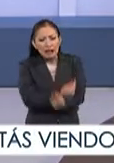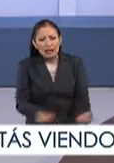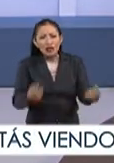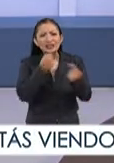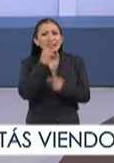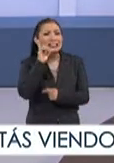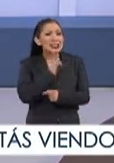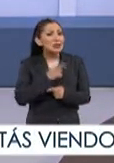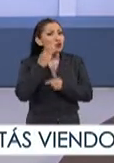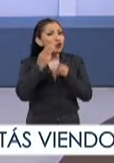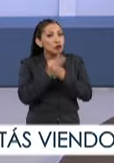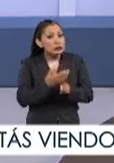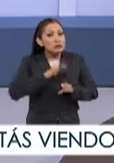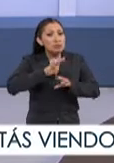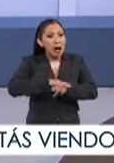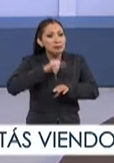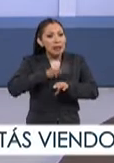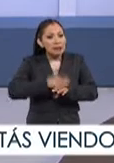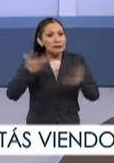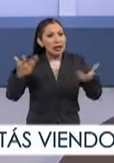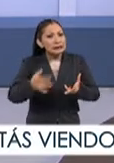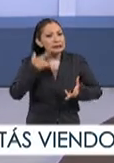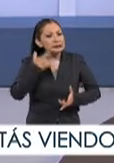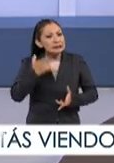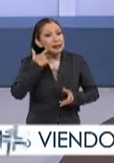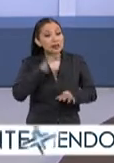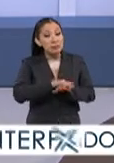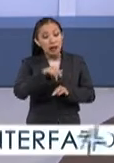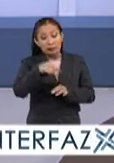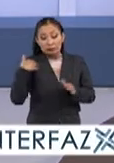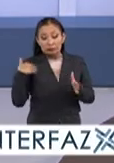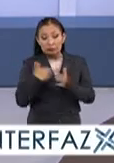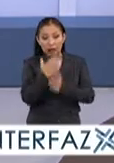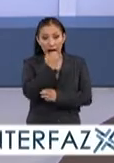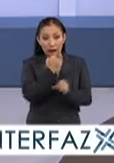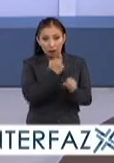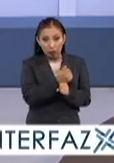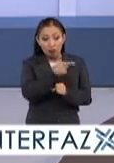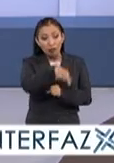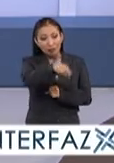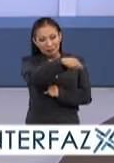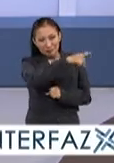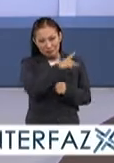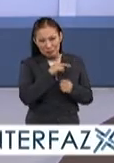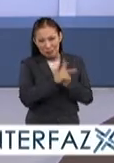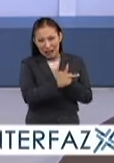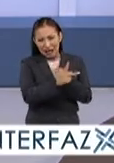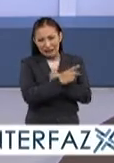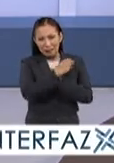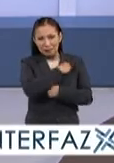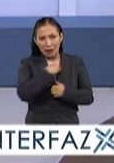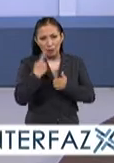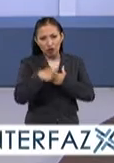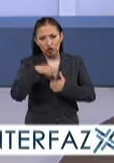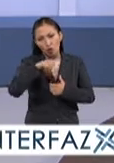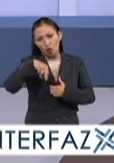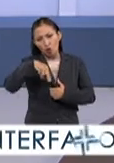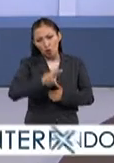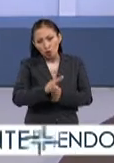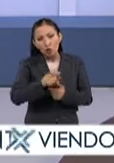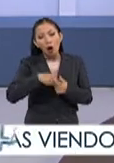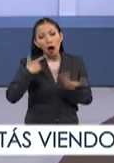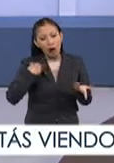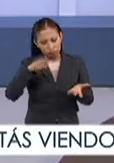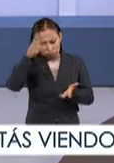niñas del mundo han aumentado exponencialmente, sobre todo en los últimos años. Cuando los países, miembros de organismos como las Naciones Unidas